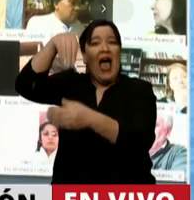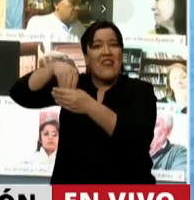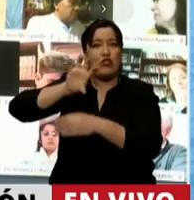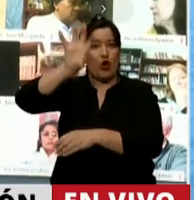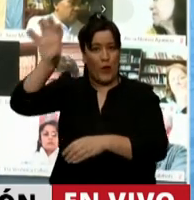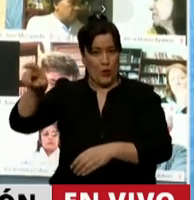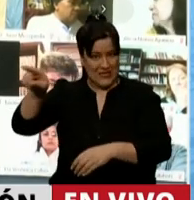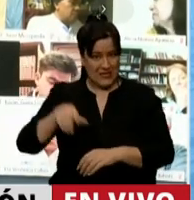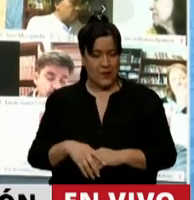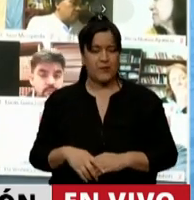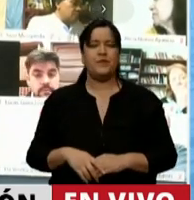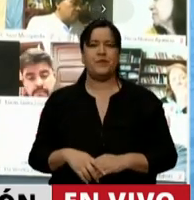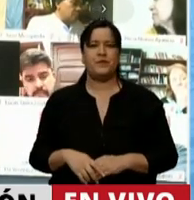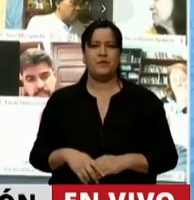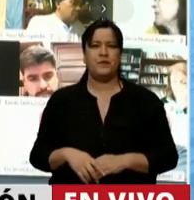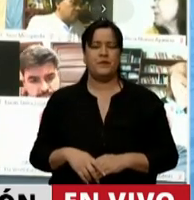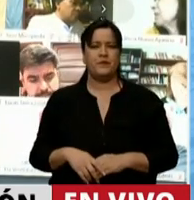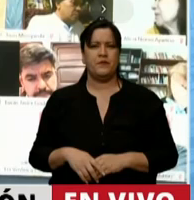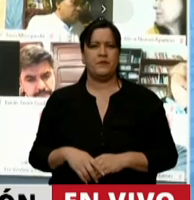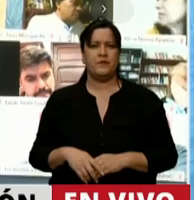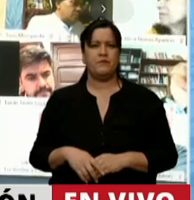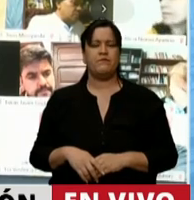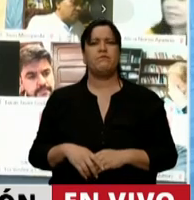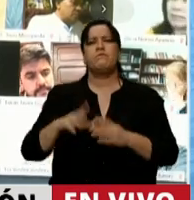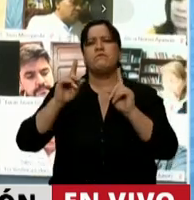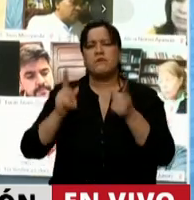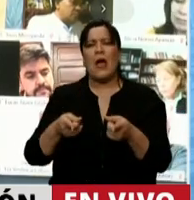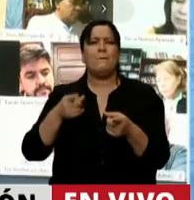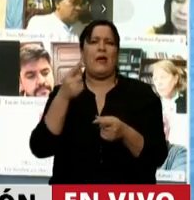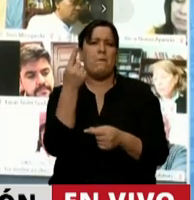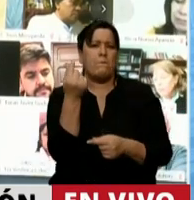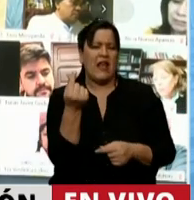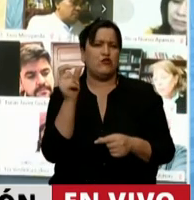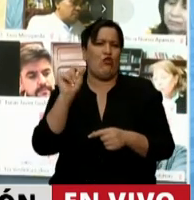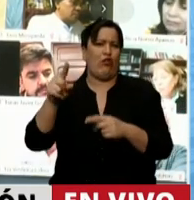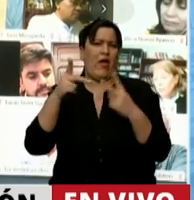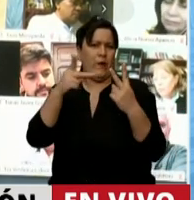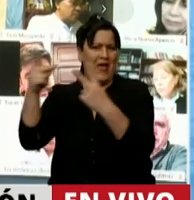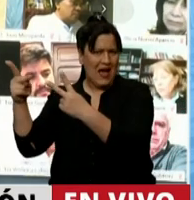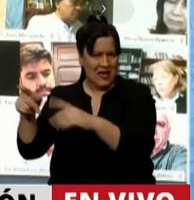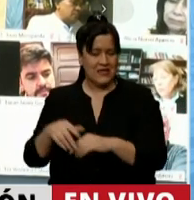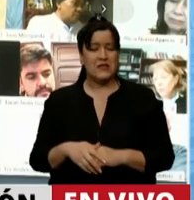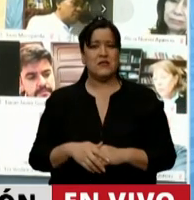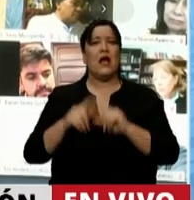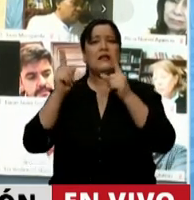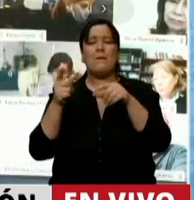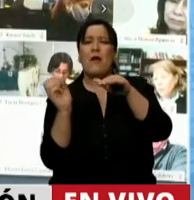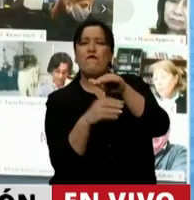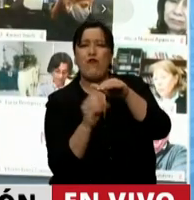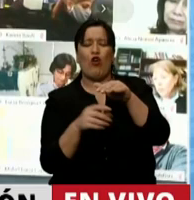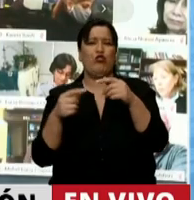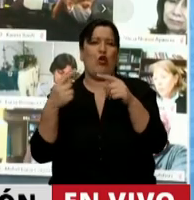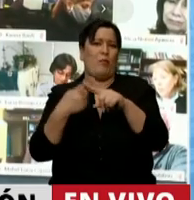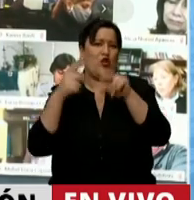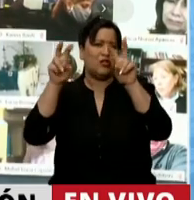provincia, en cuanto a tarifa social y el fondo por la crisis,